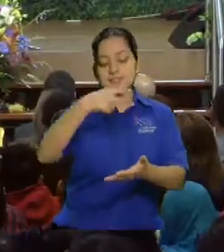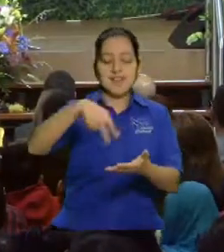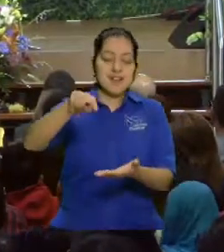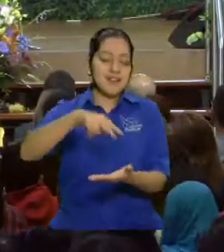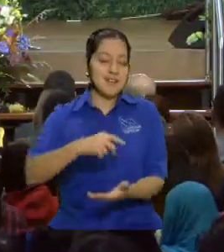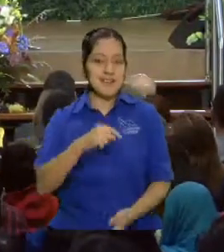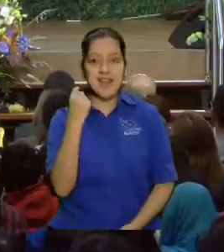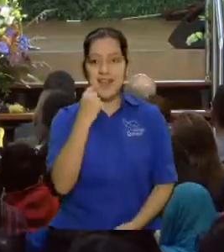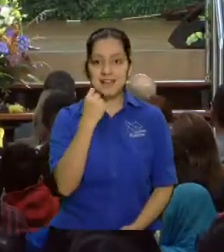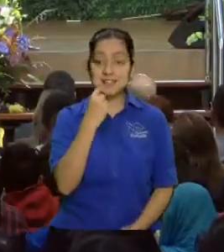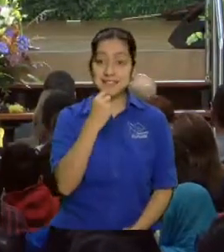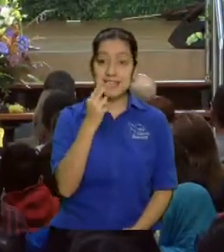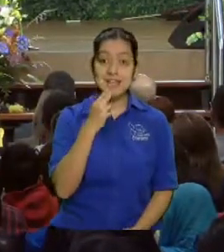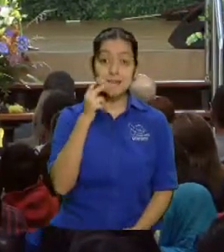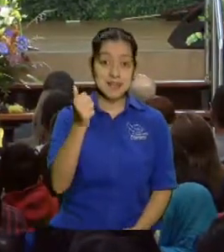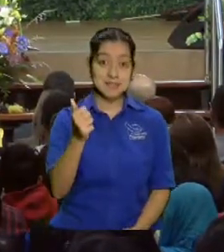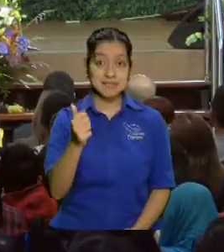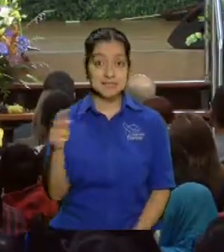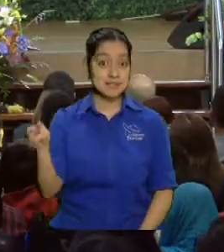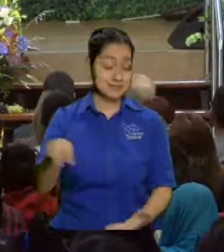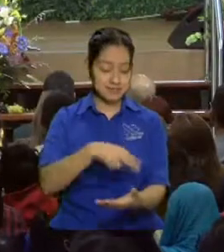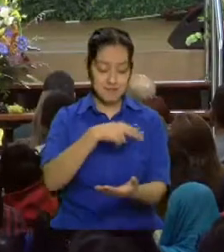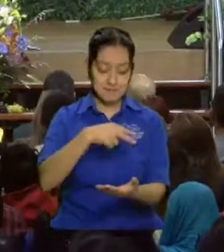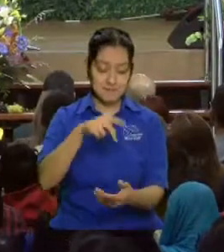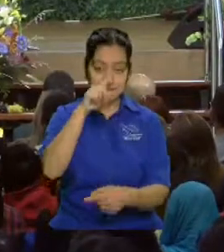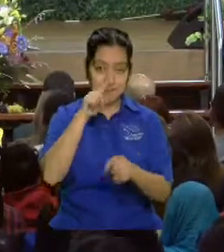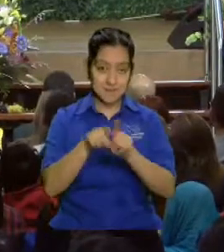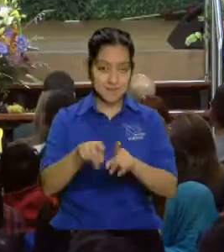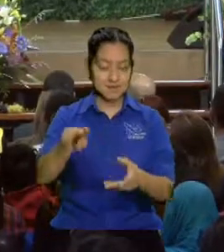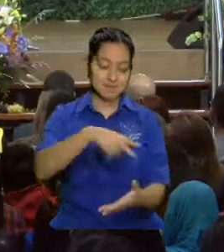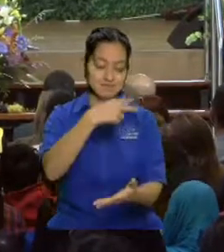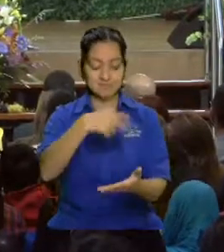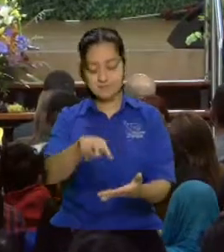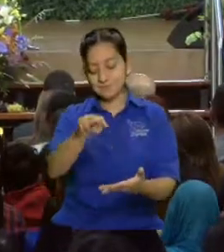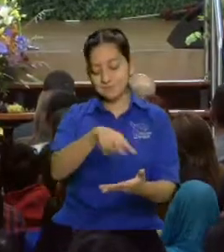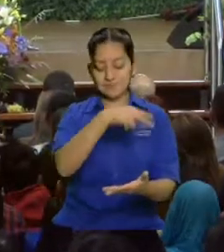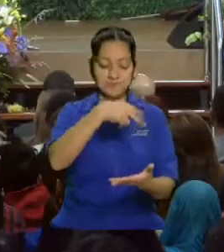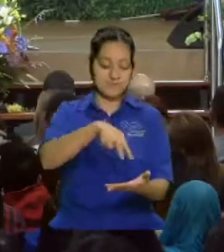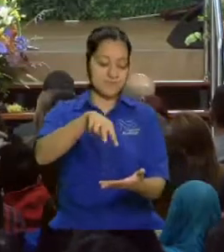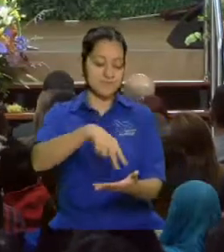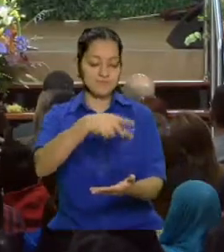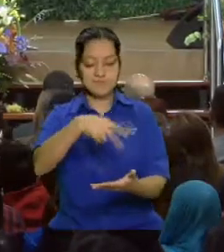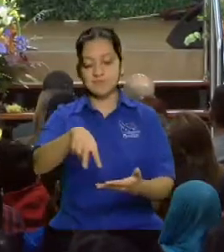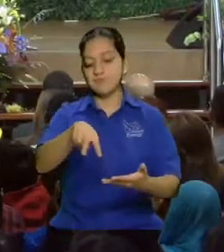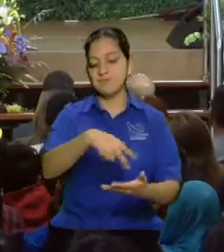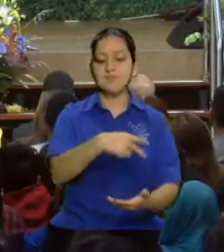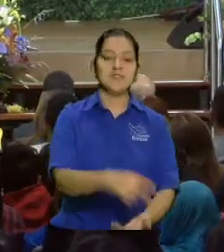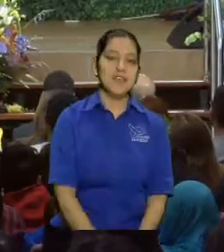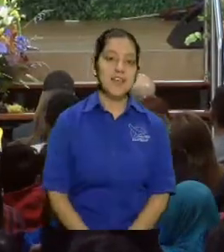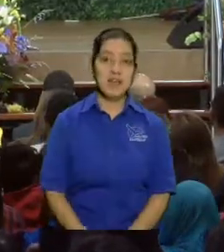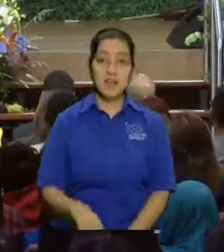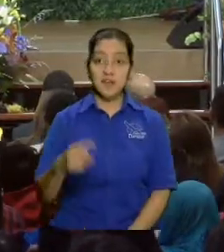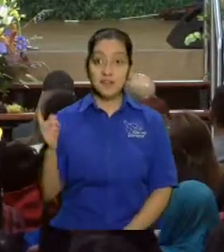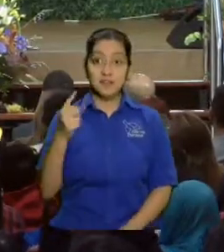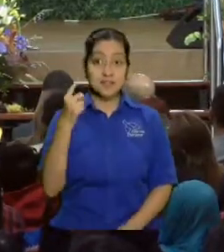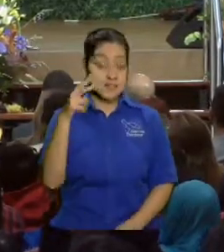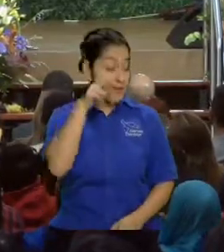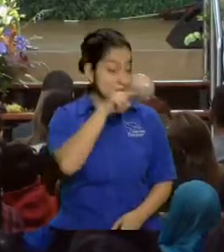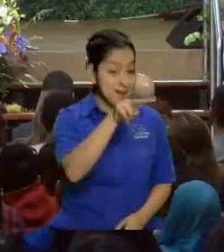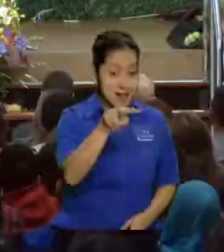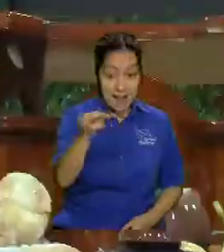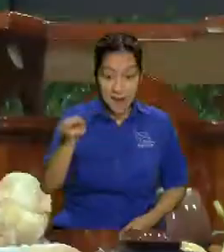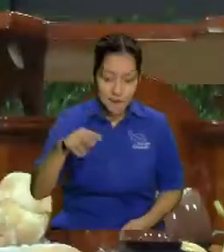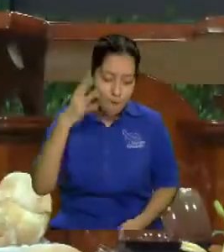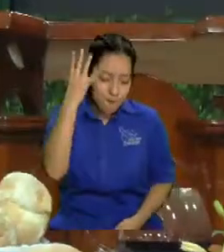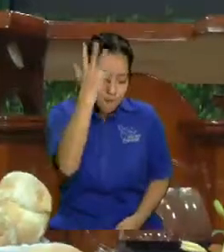iban en corros en corros era tremendo porque se miraba tan lindo desde el aire porque yo andaba